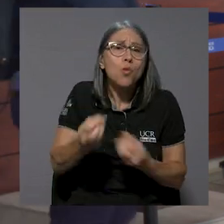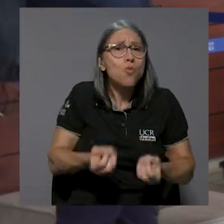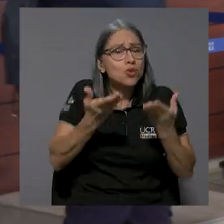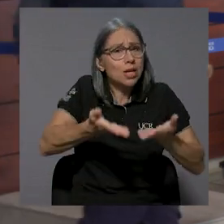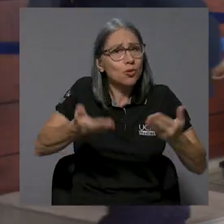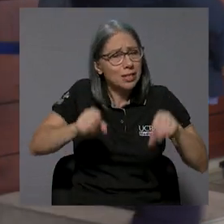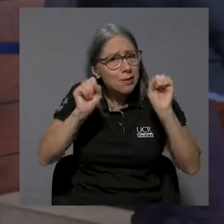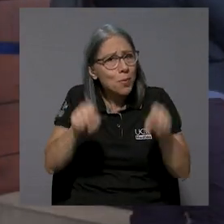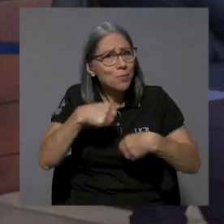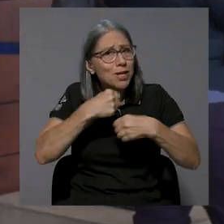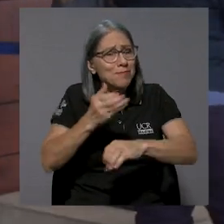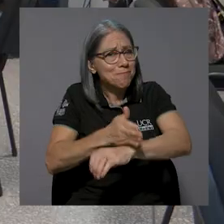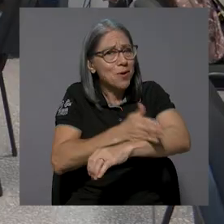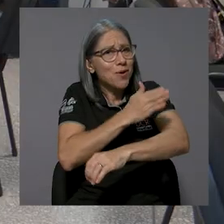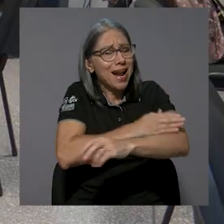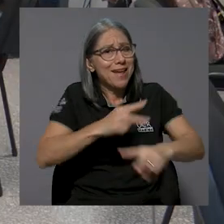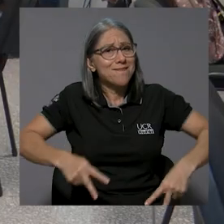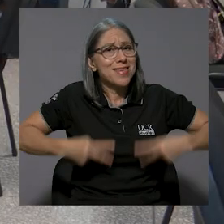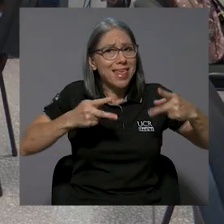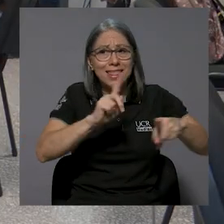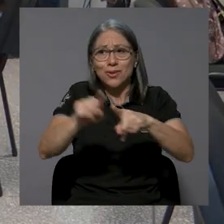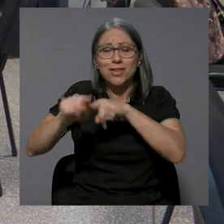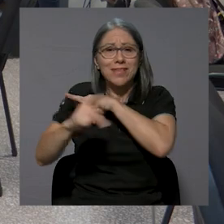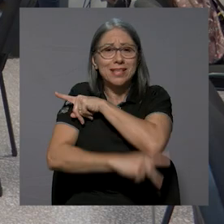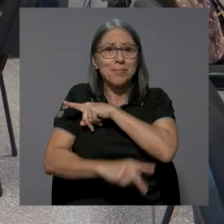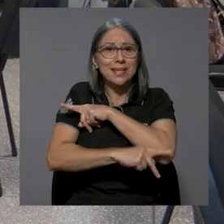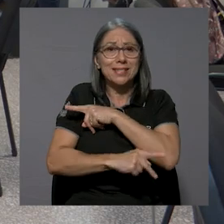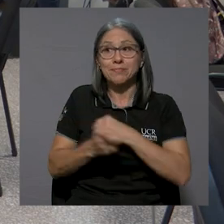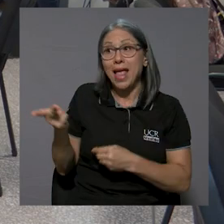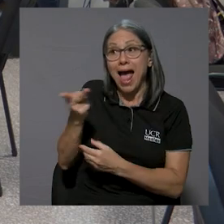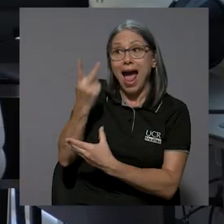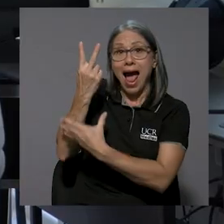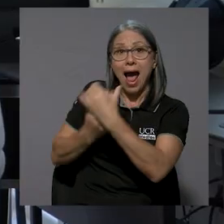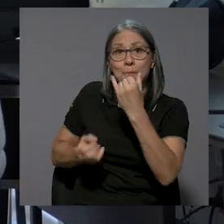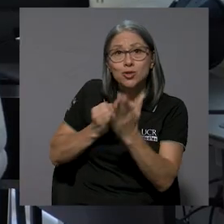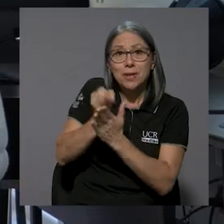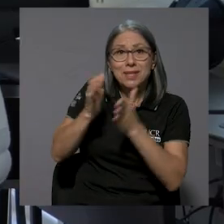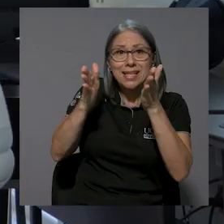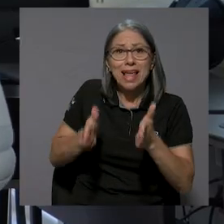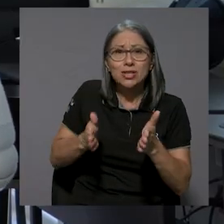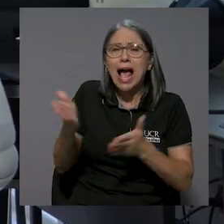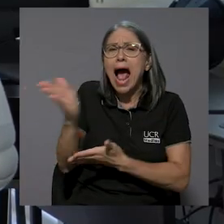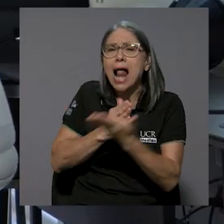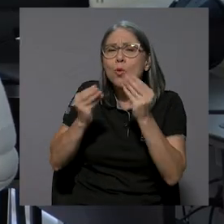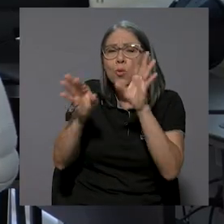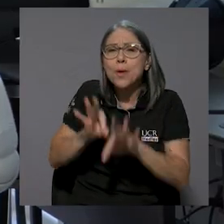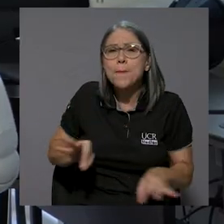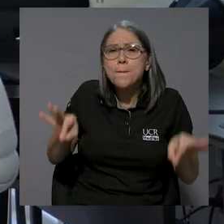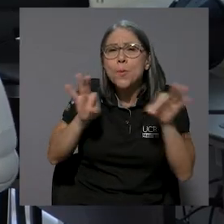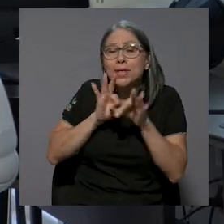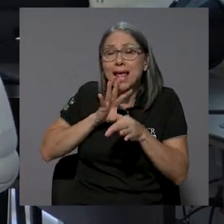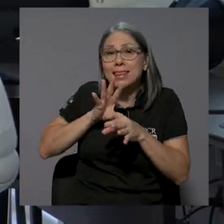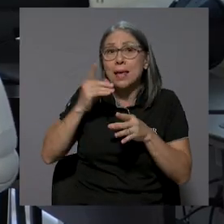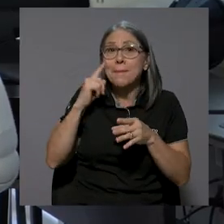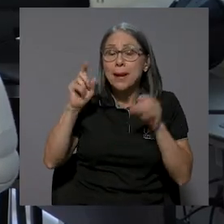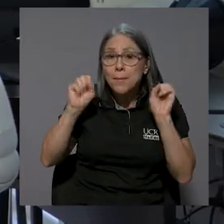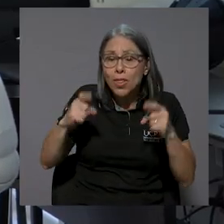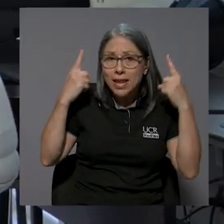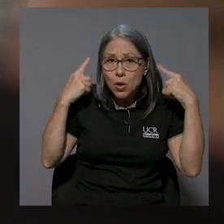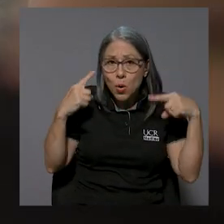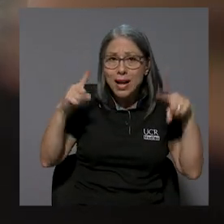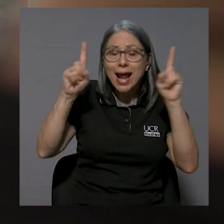para mejorar las vidas de nuestros países. Para ambos investigadores, uno de los eslabones primordiales dentro del proceso de